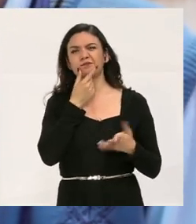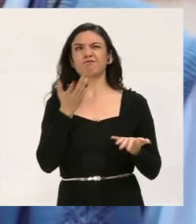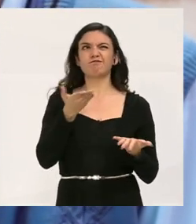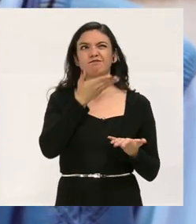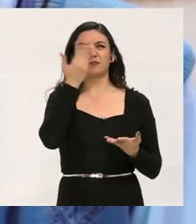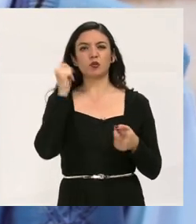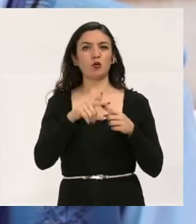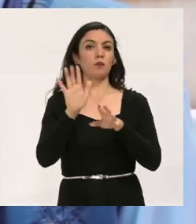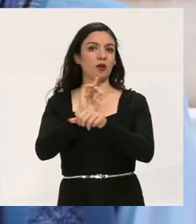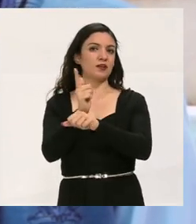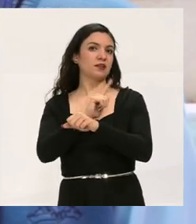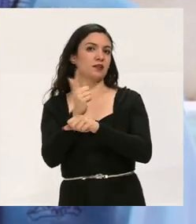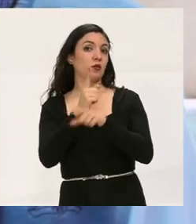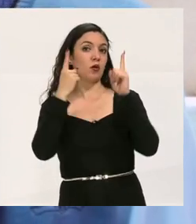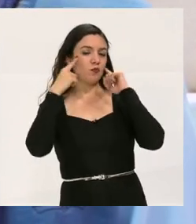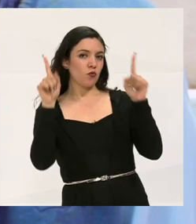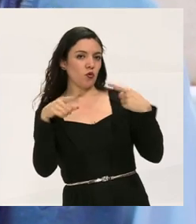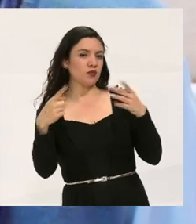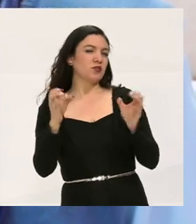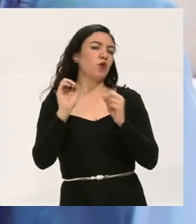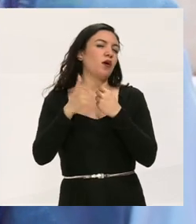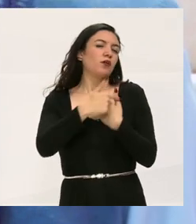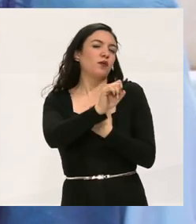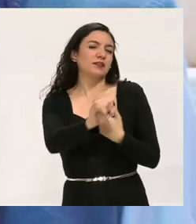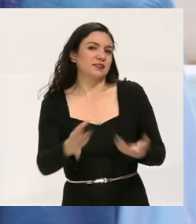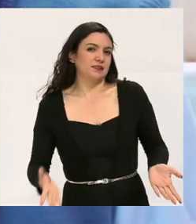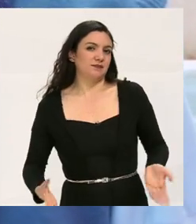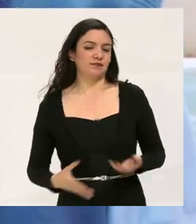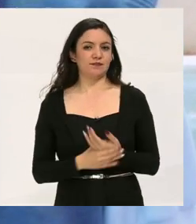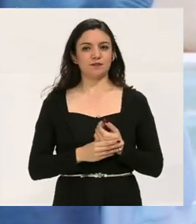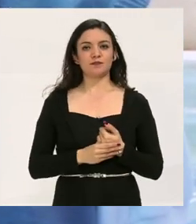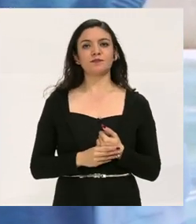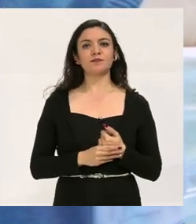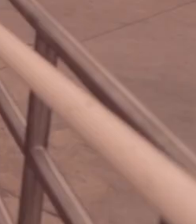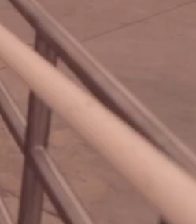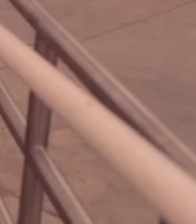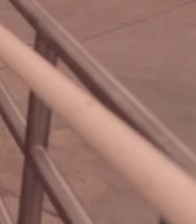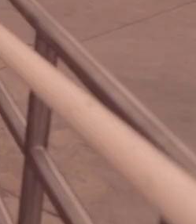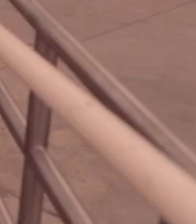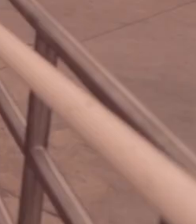no sé, una licenciatura en música, algo así.